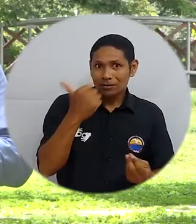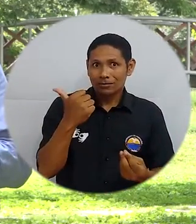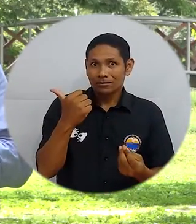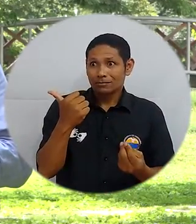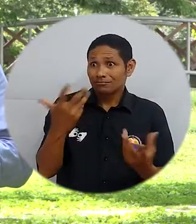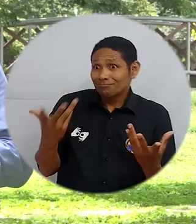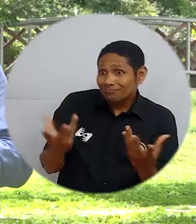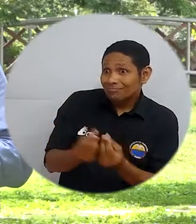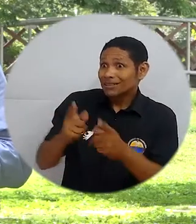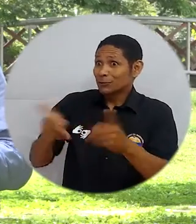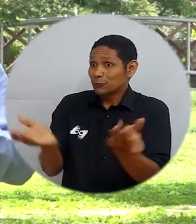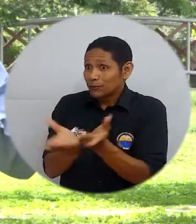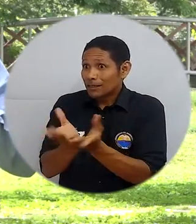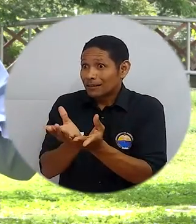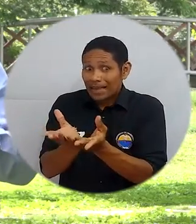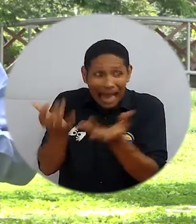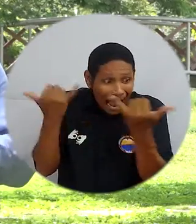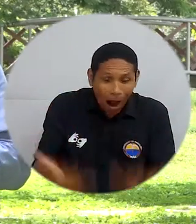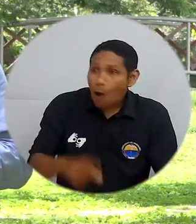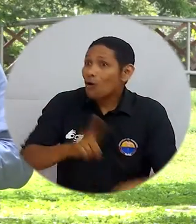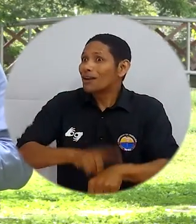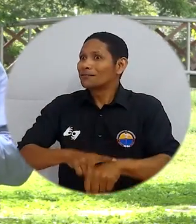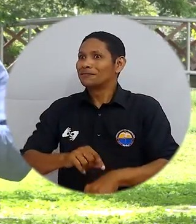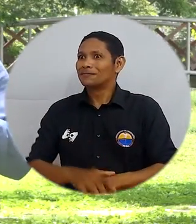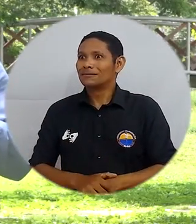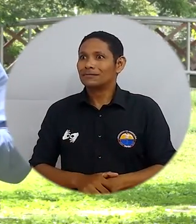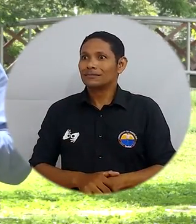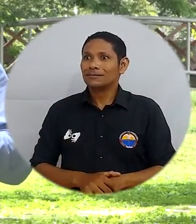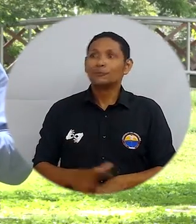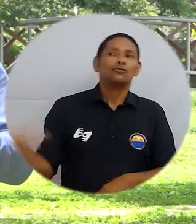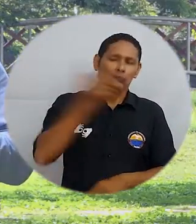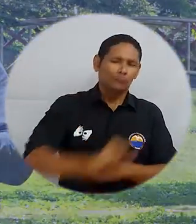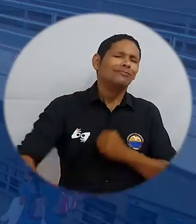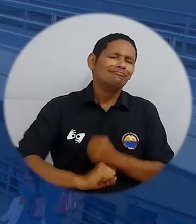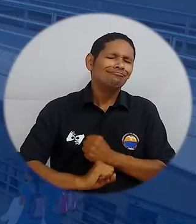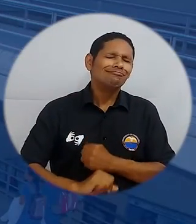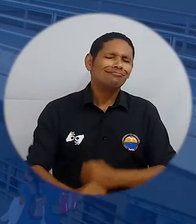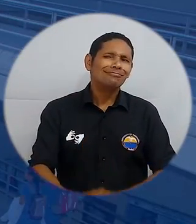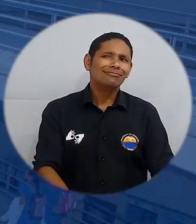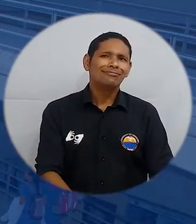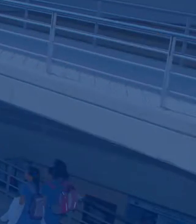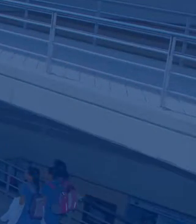apreciado estudiante, el momento es ahora. Cuento contigo.